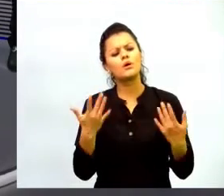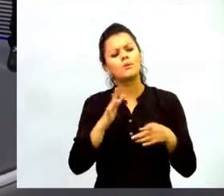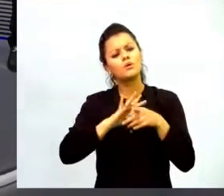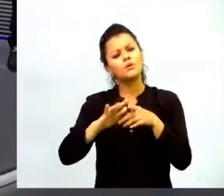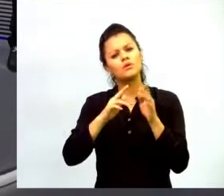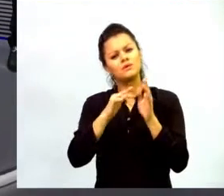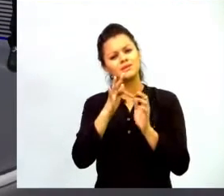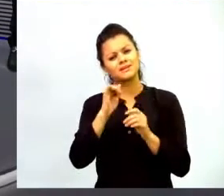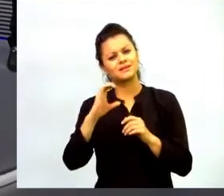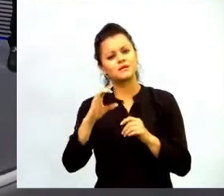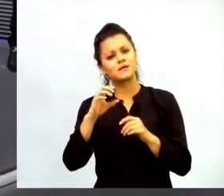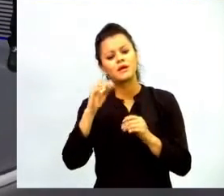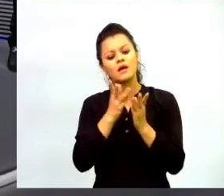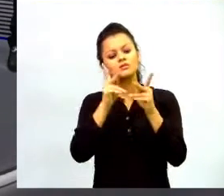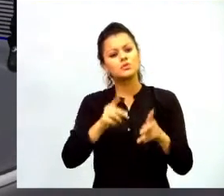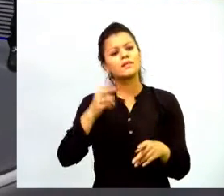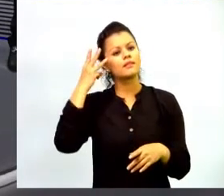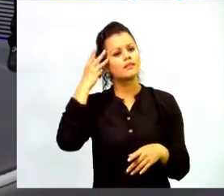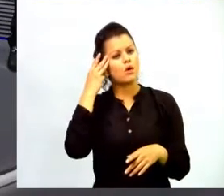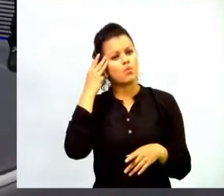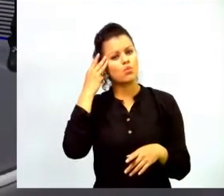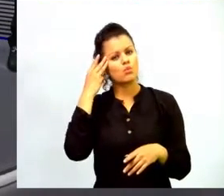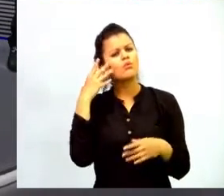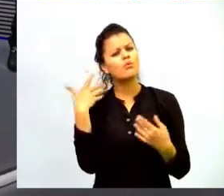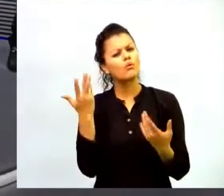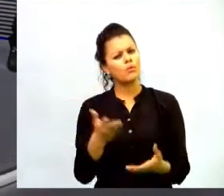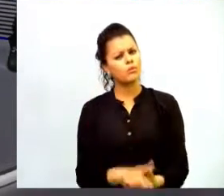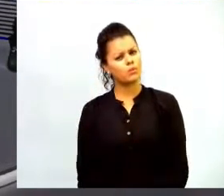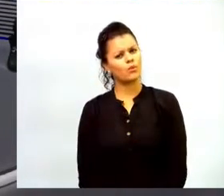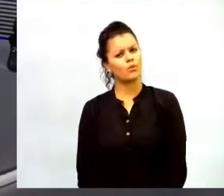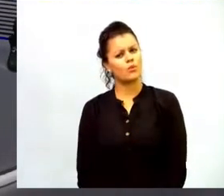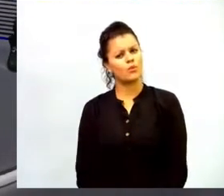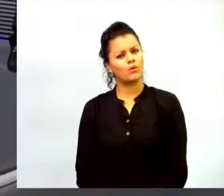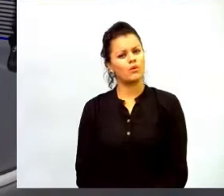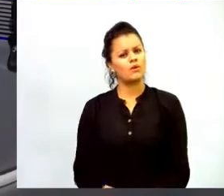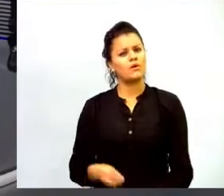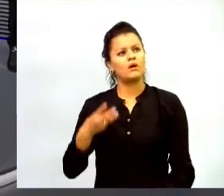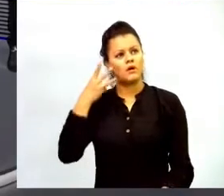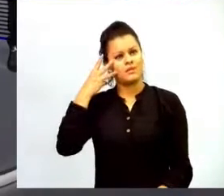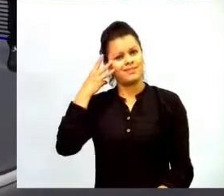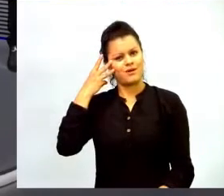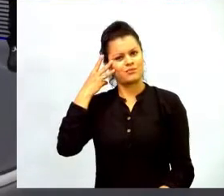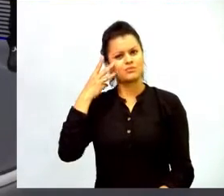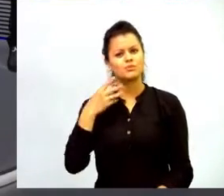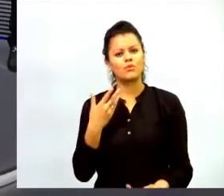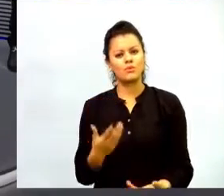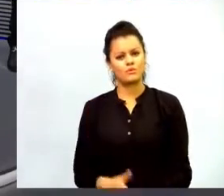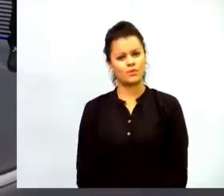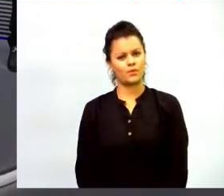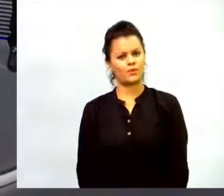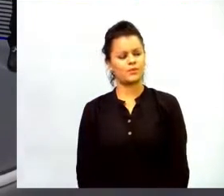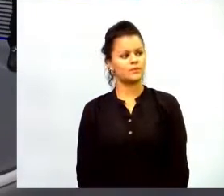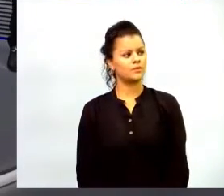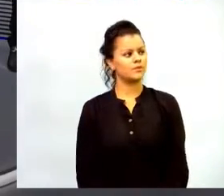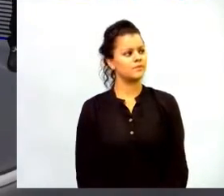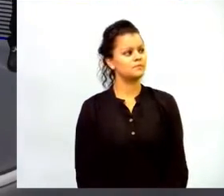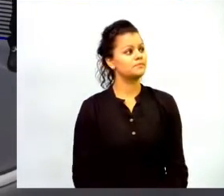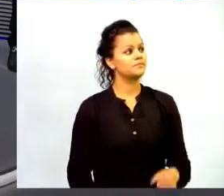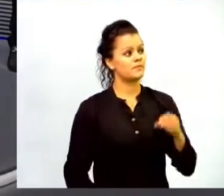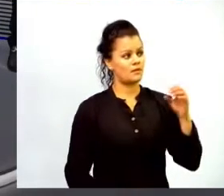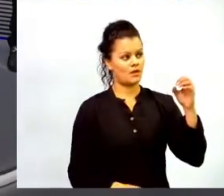tengan síndrome de Down? yo quiero contestar esa pregunta porque precisamente